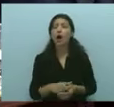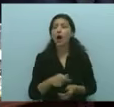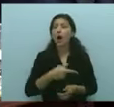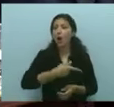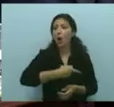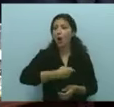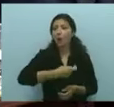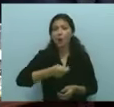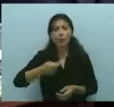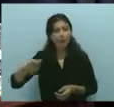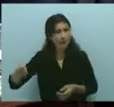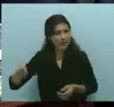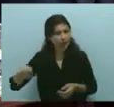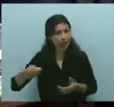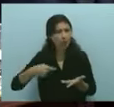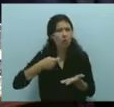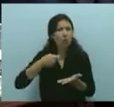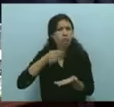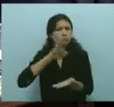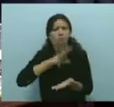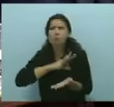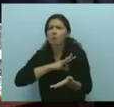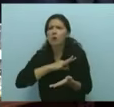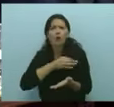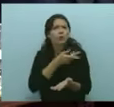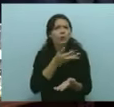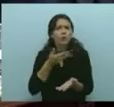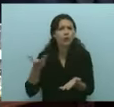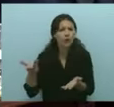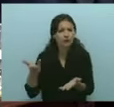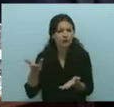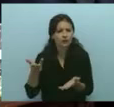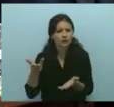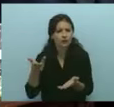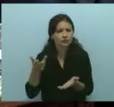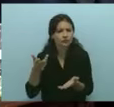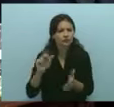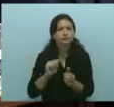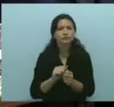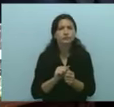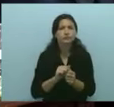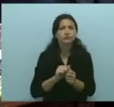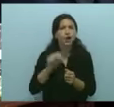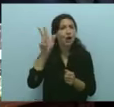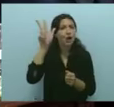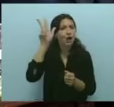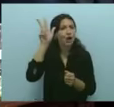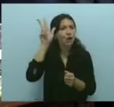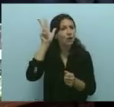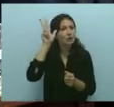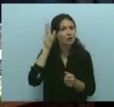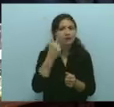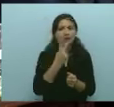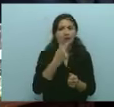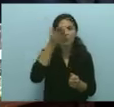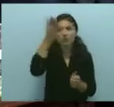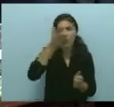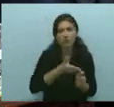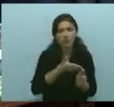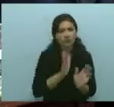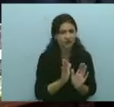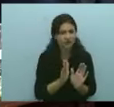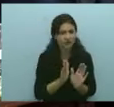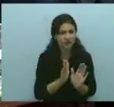ganar 82 respecto del 84,5 que gana el activo. O que el jubilado del primer mes va a ganar